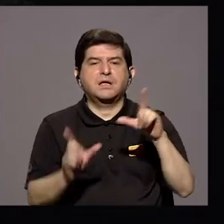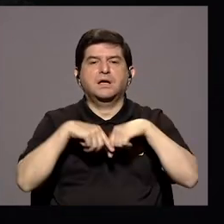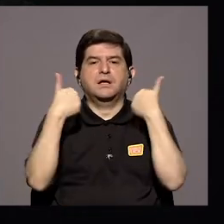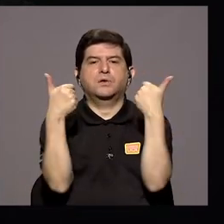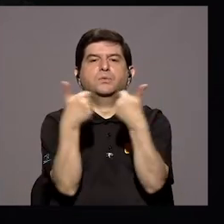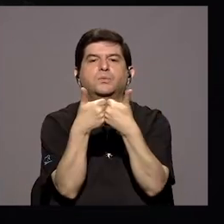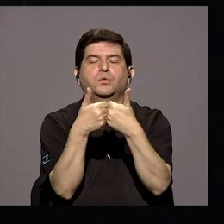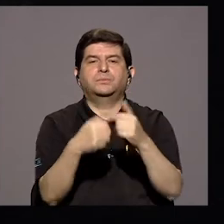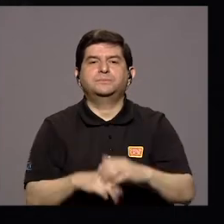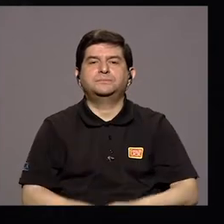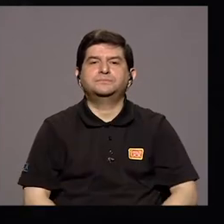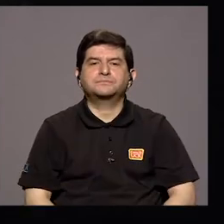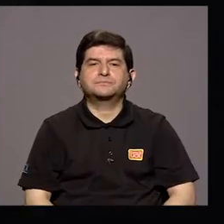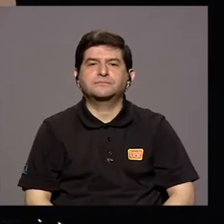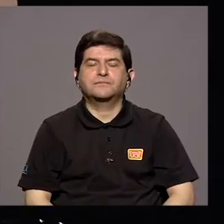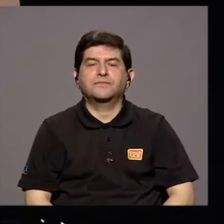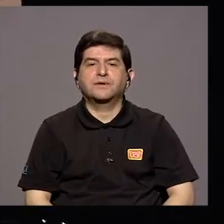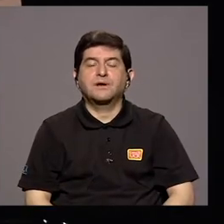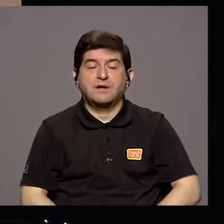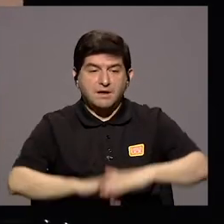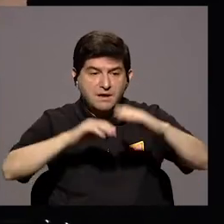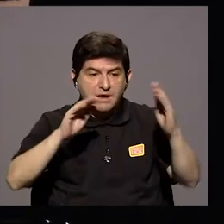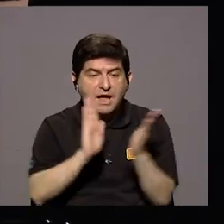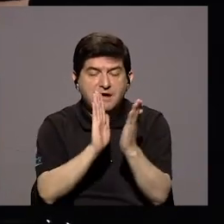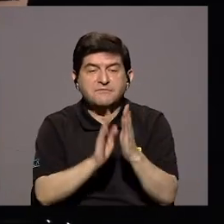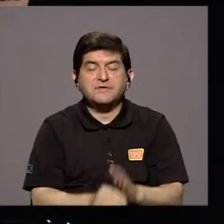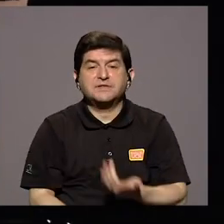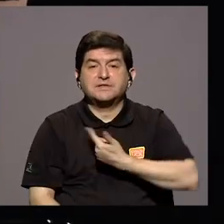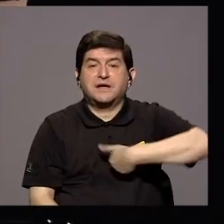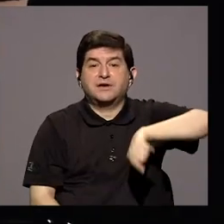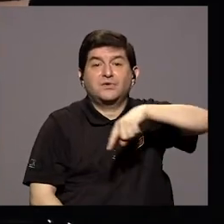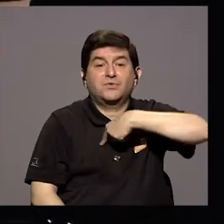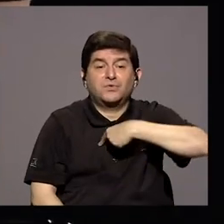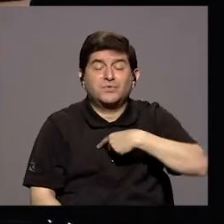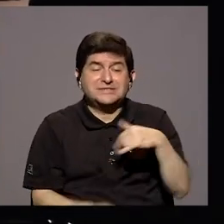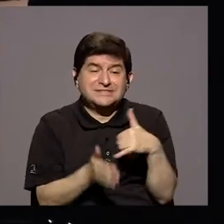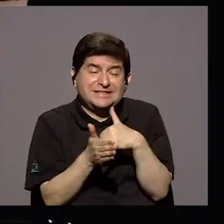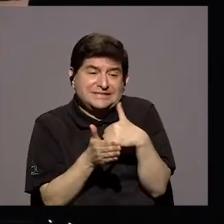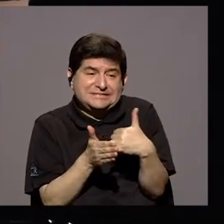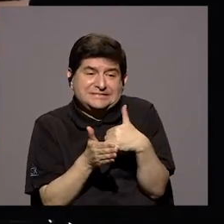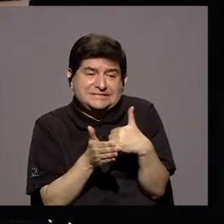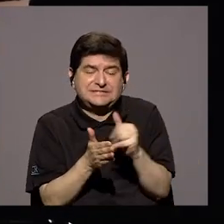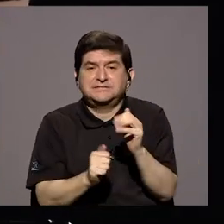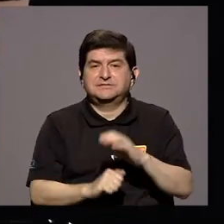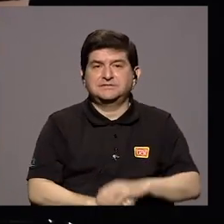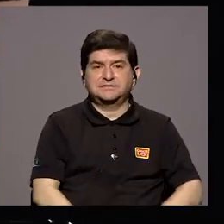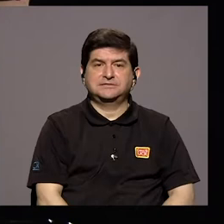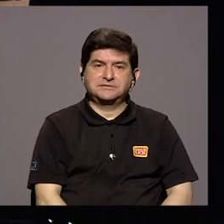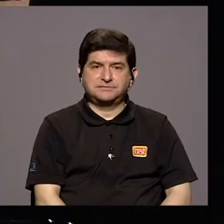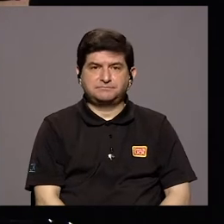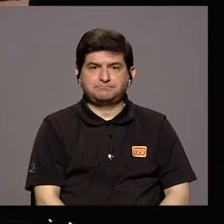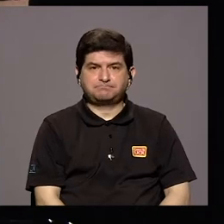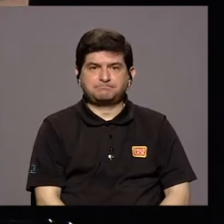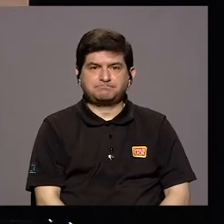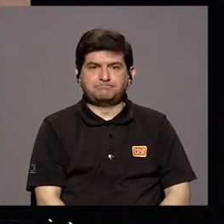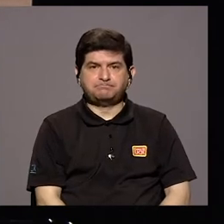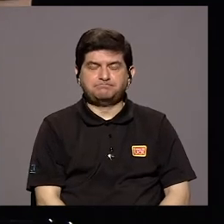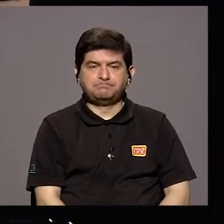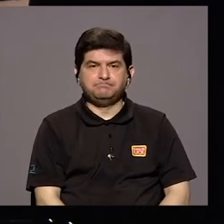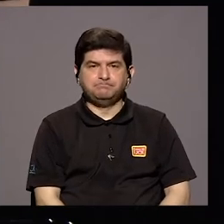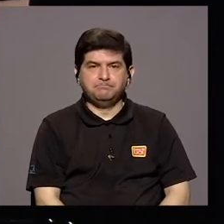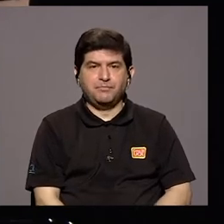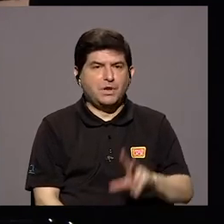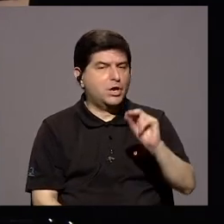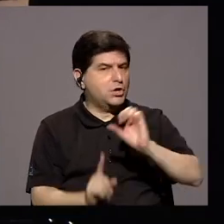colectividad Porque nos ha enfrentado con nuestra finitud Con nuestra fragilidad, ¿verdad? No es